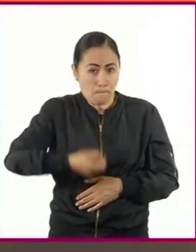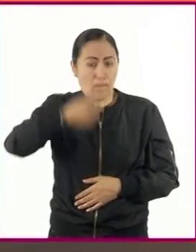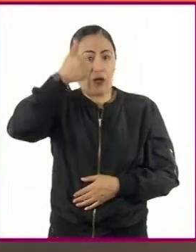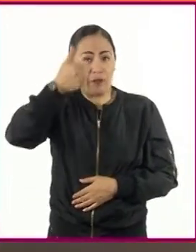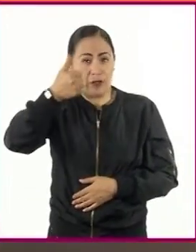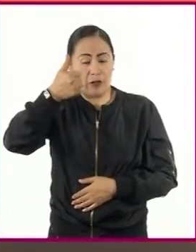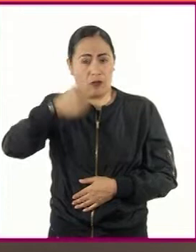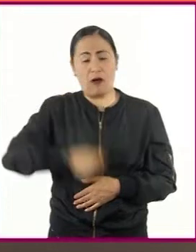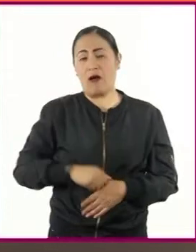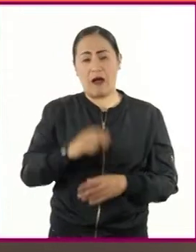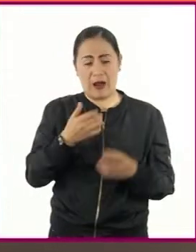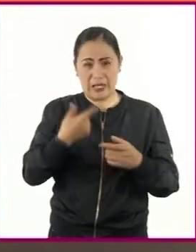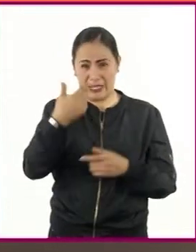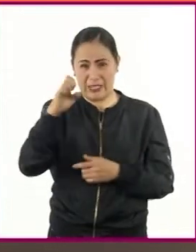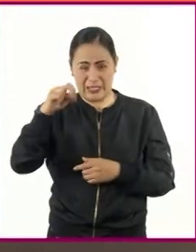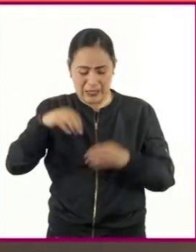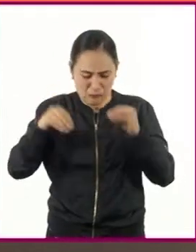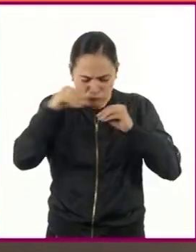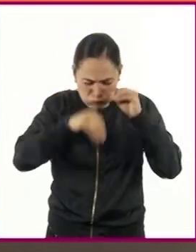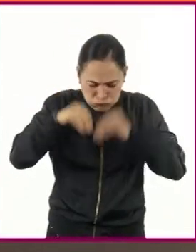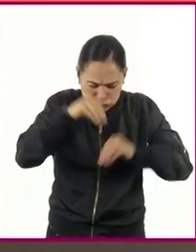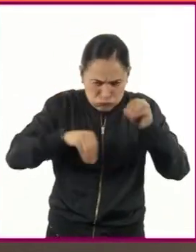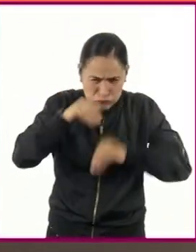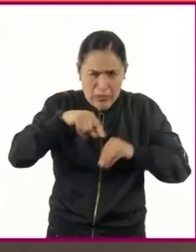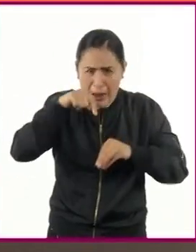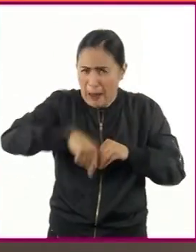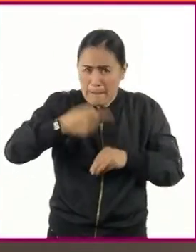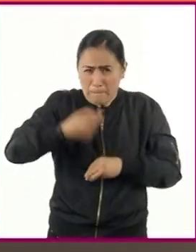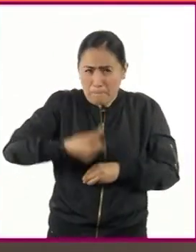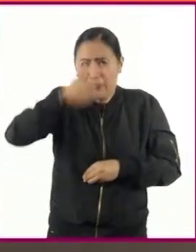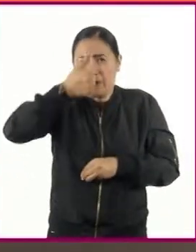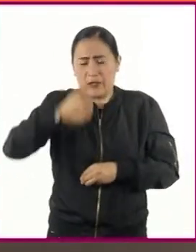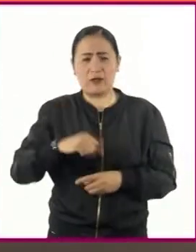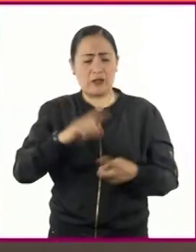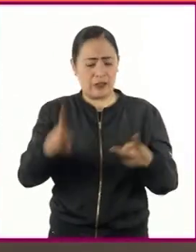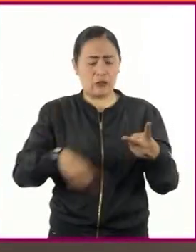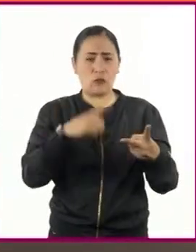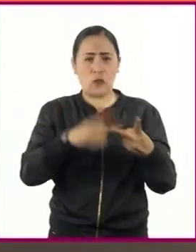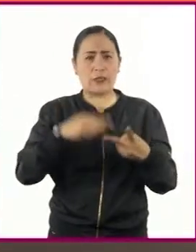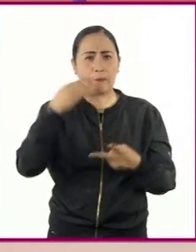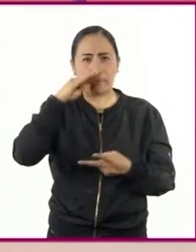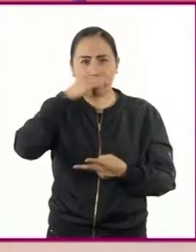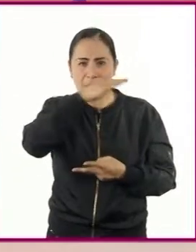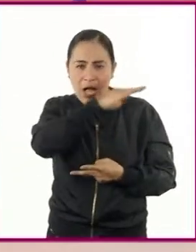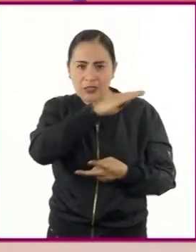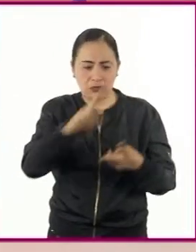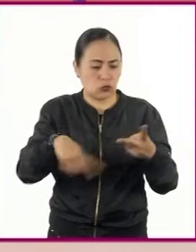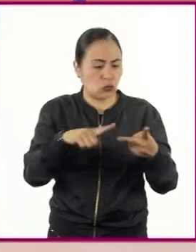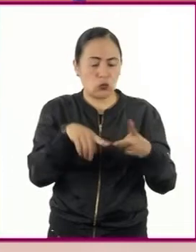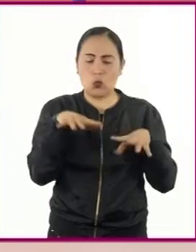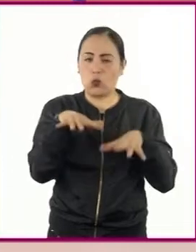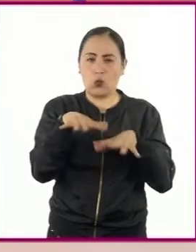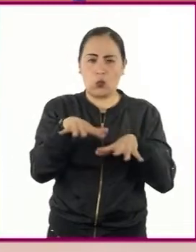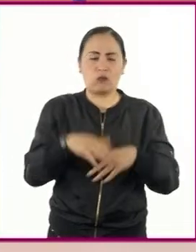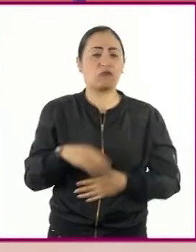cultivos transgénicos a nivel mundial? Y en el sitio número 2 se encuentra el maíz. No sabía qué tan